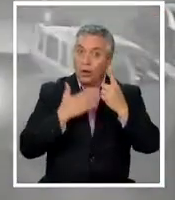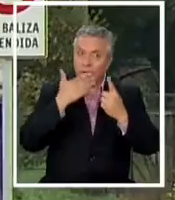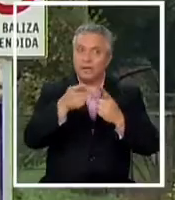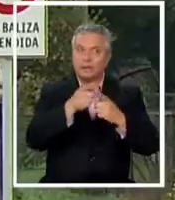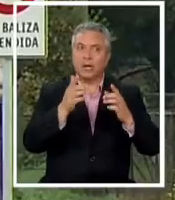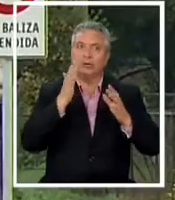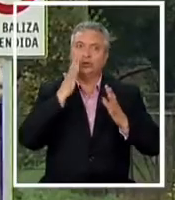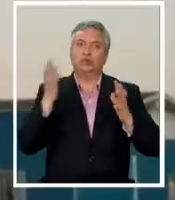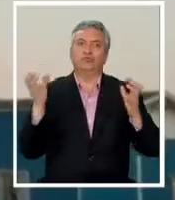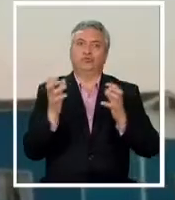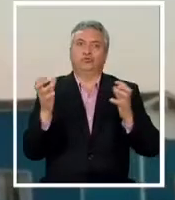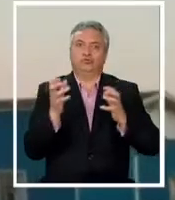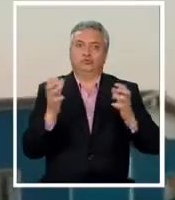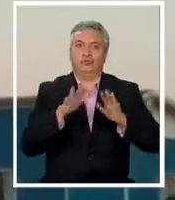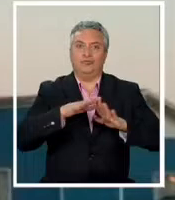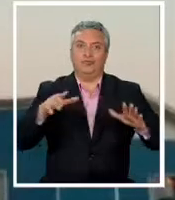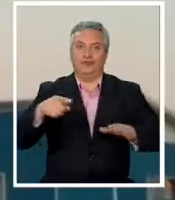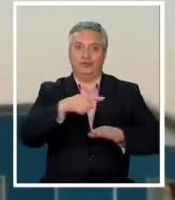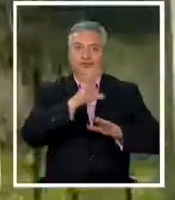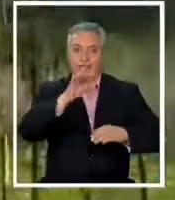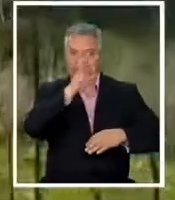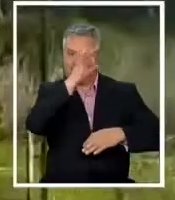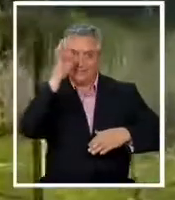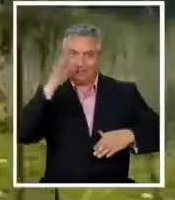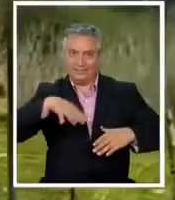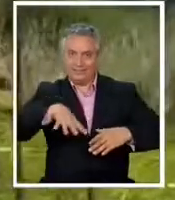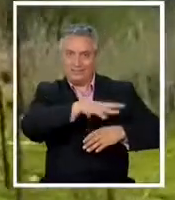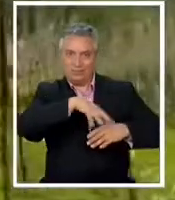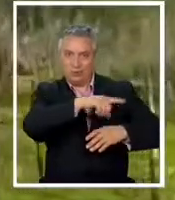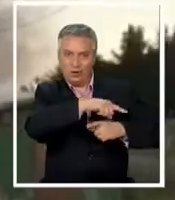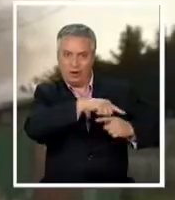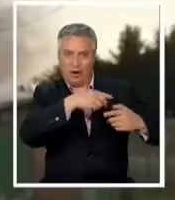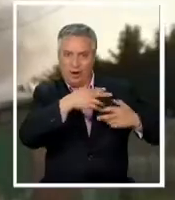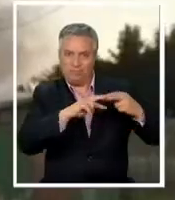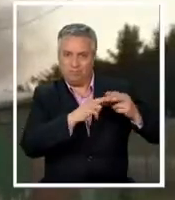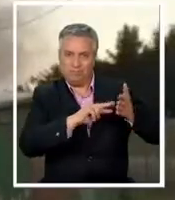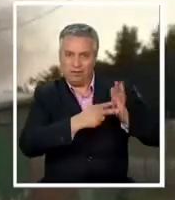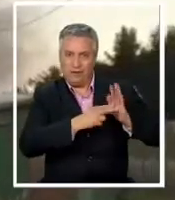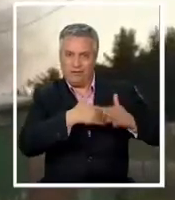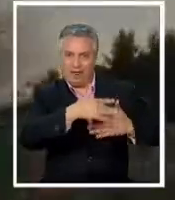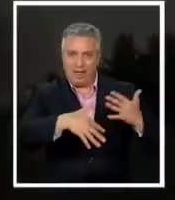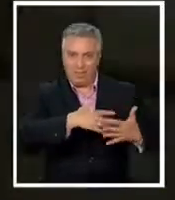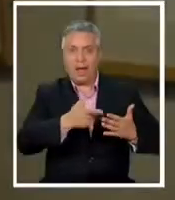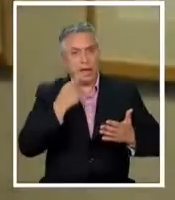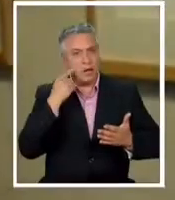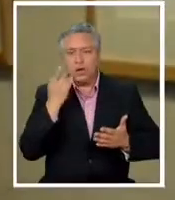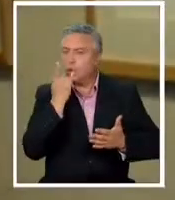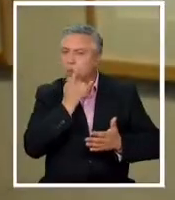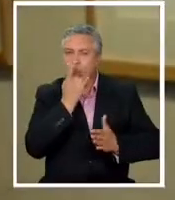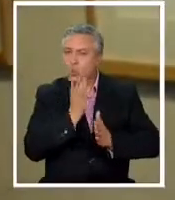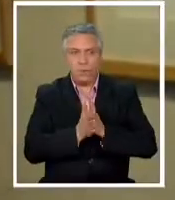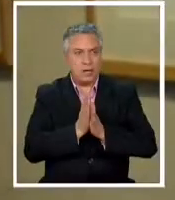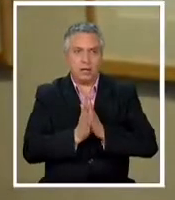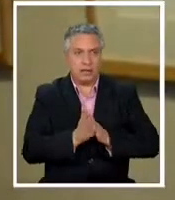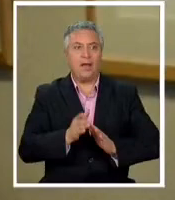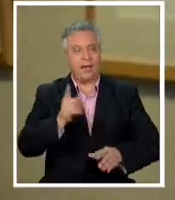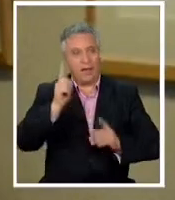de violencia en la macrozona sur y la inseguridad que requiere, según legisladores, urgentes medidas inmediatas. Tiene que haber